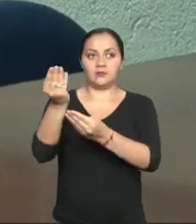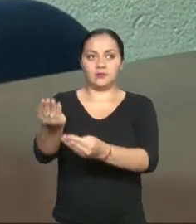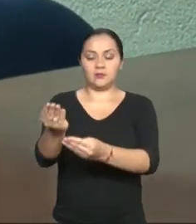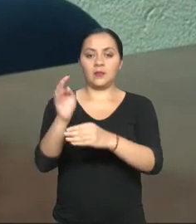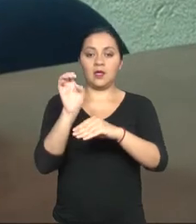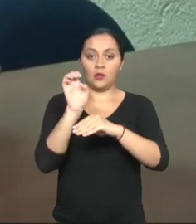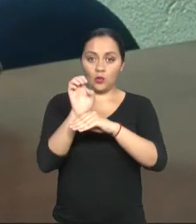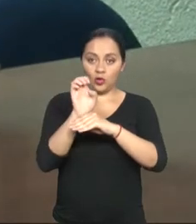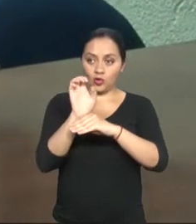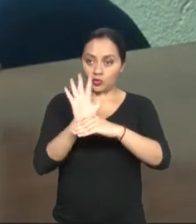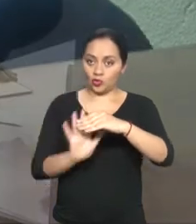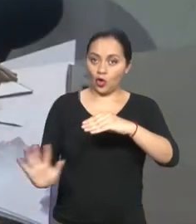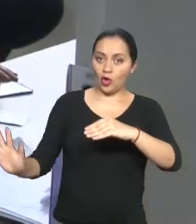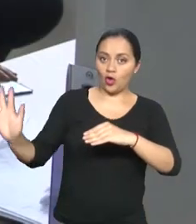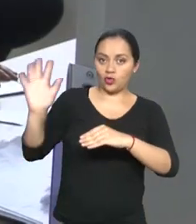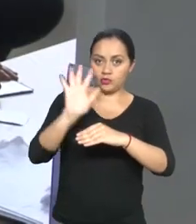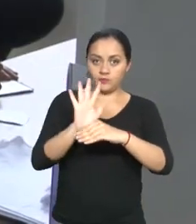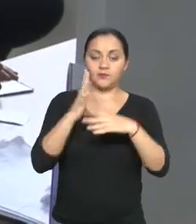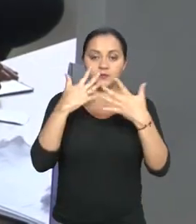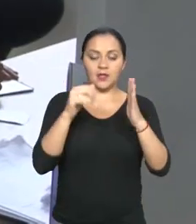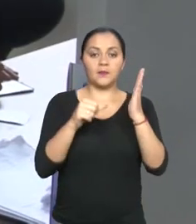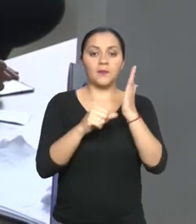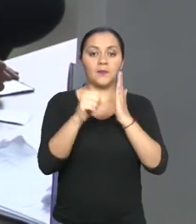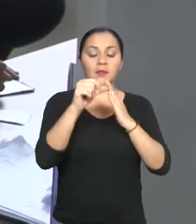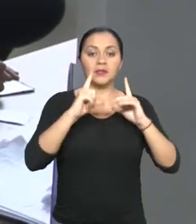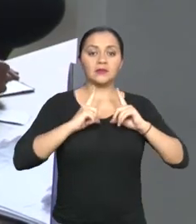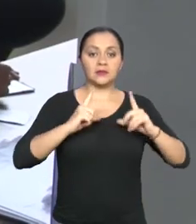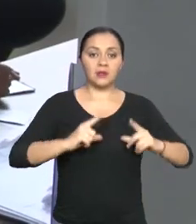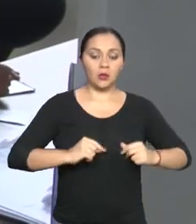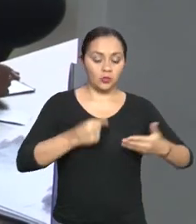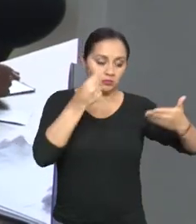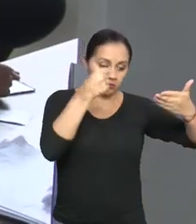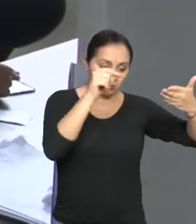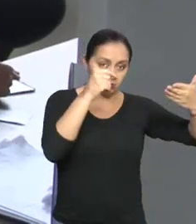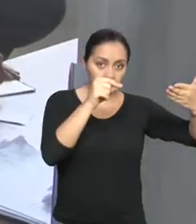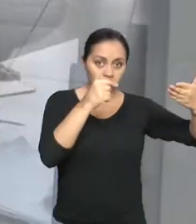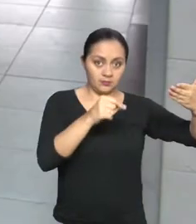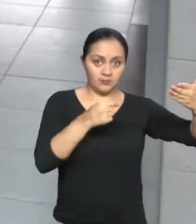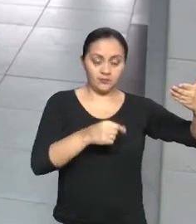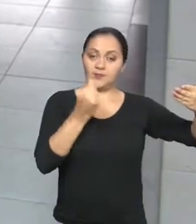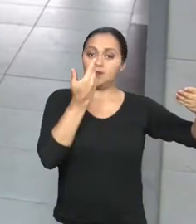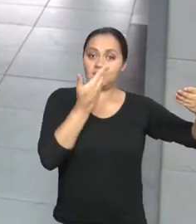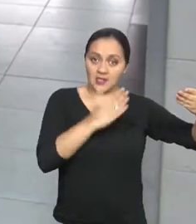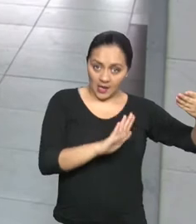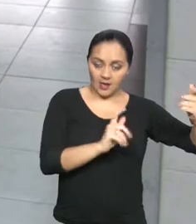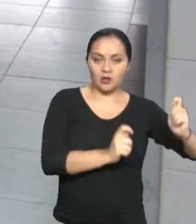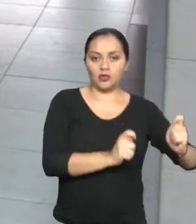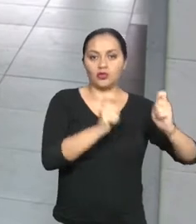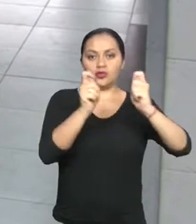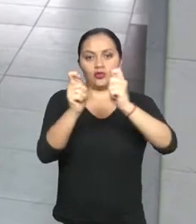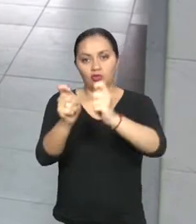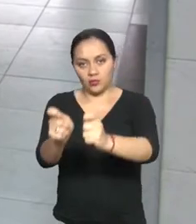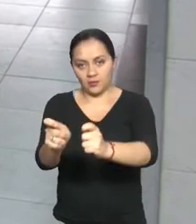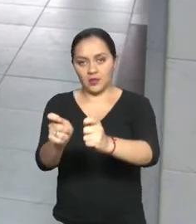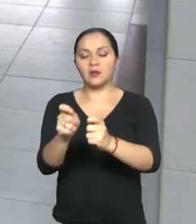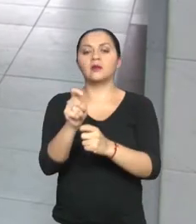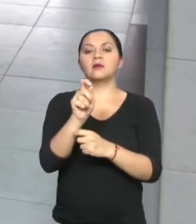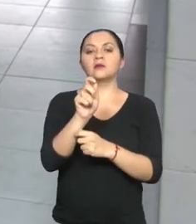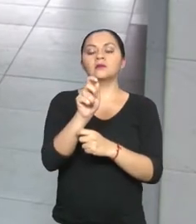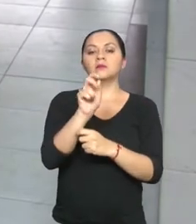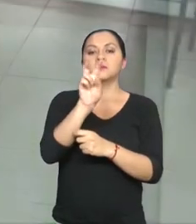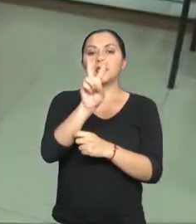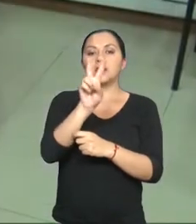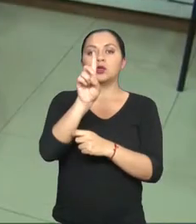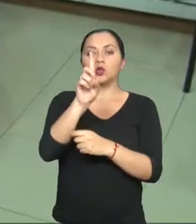Una vez que el Ministerio de Salud valide todos estos documentos, otorgará al usuario un número de solicitud de 21